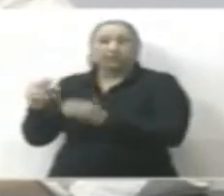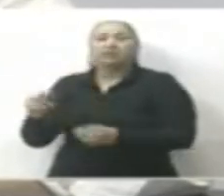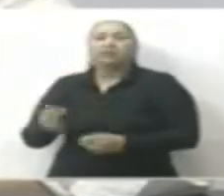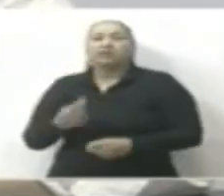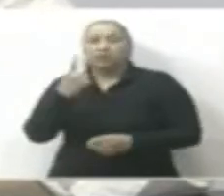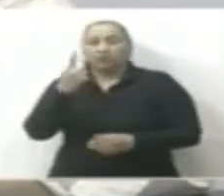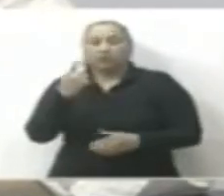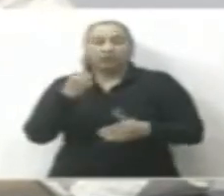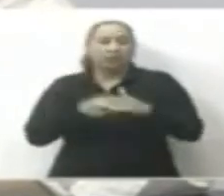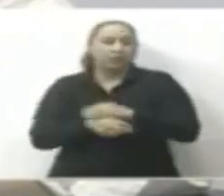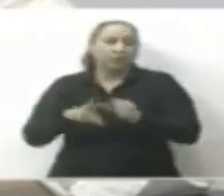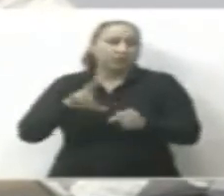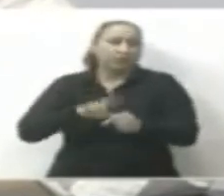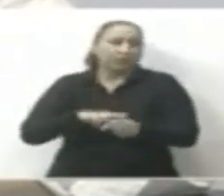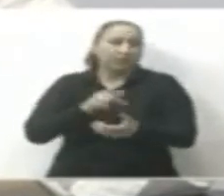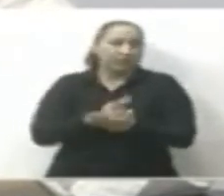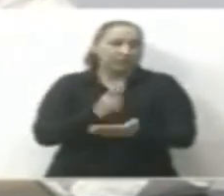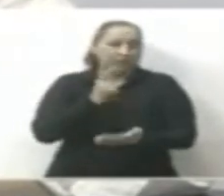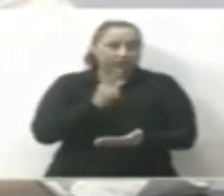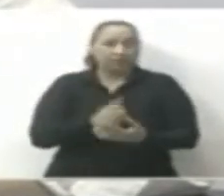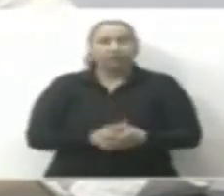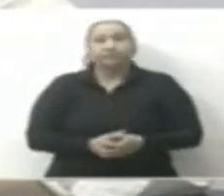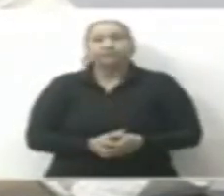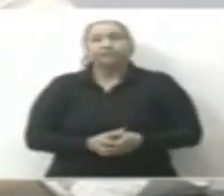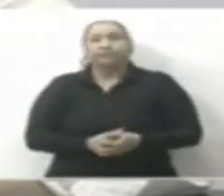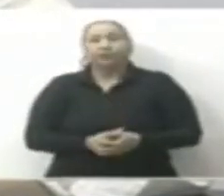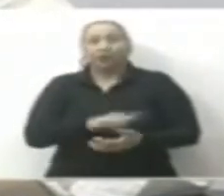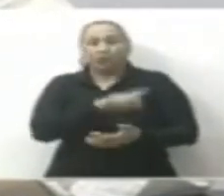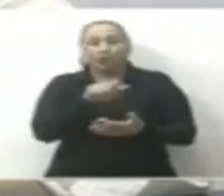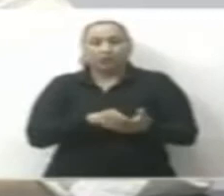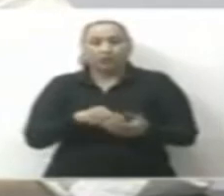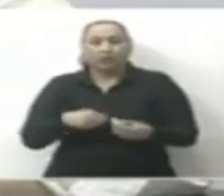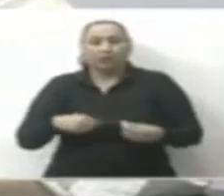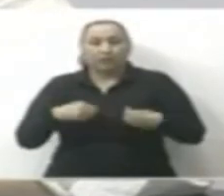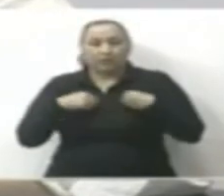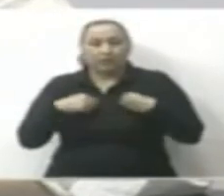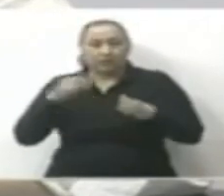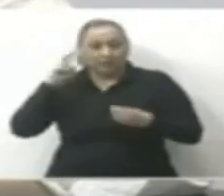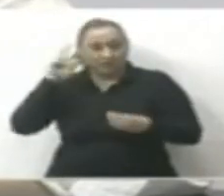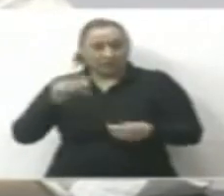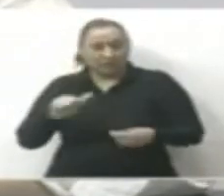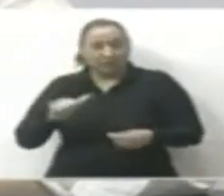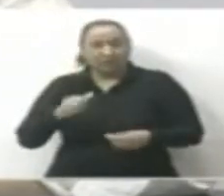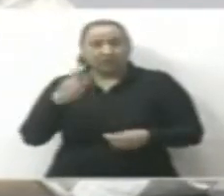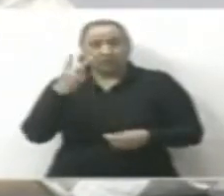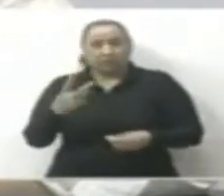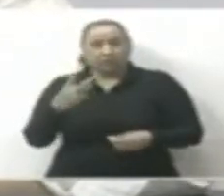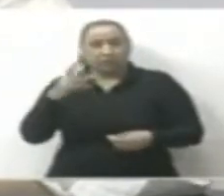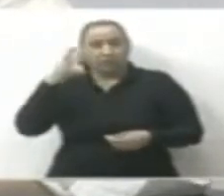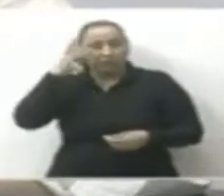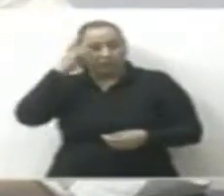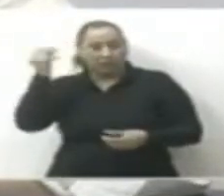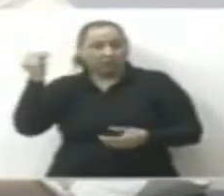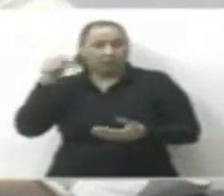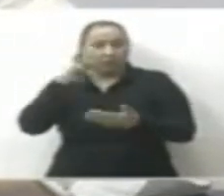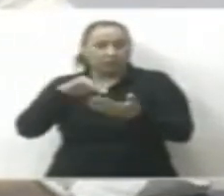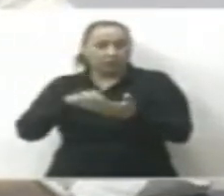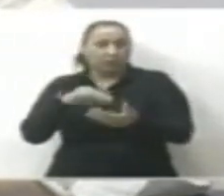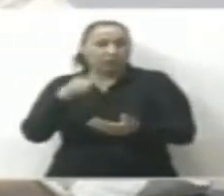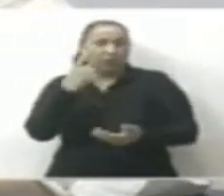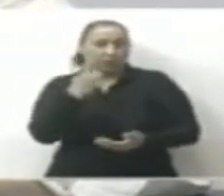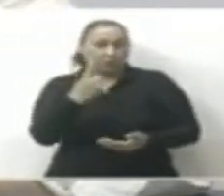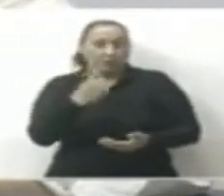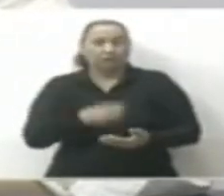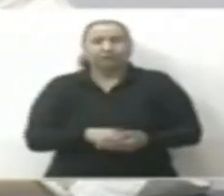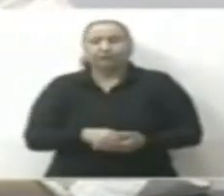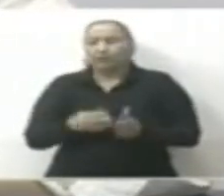y uno está hospitalizado grave. Por residencia, dos son de Villa de Álvarez y uno de Colima. En esta jornada,